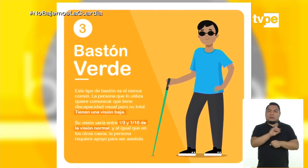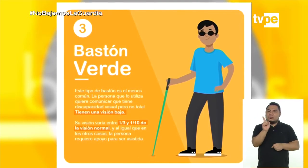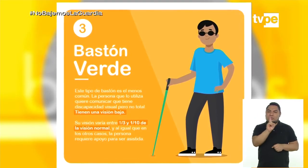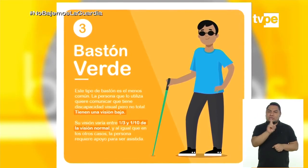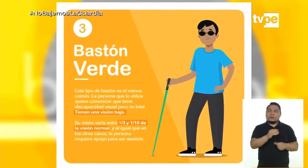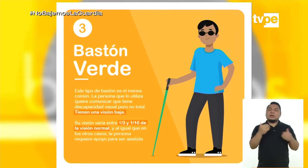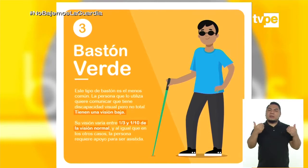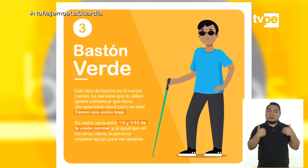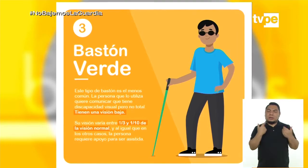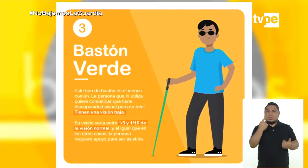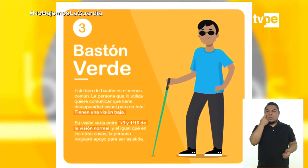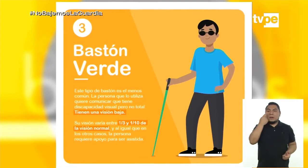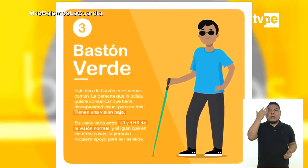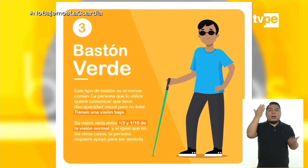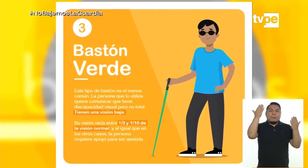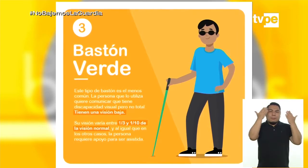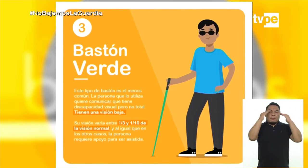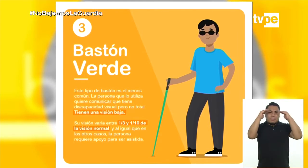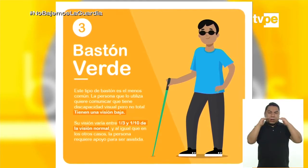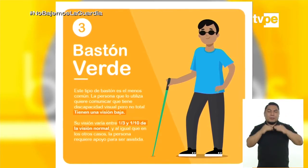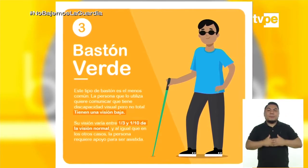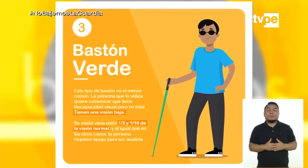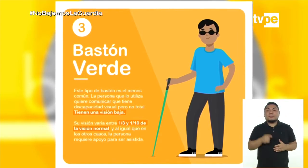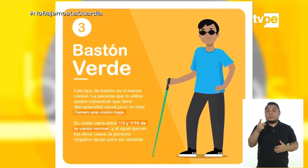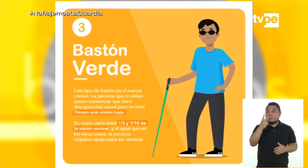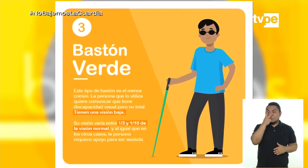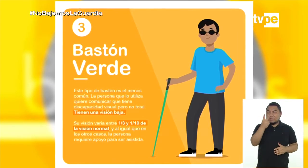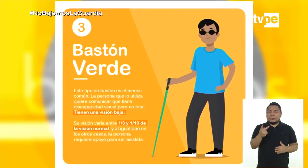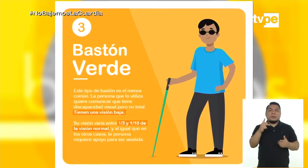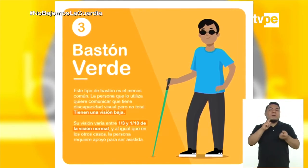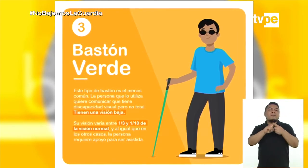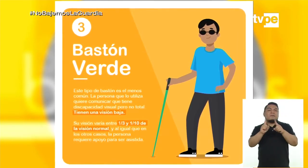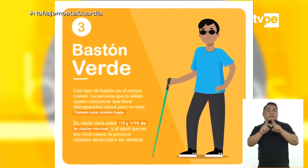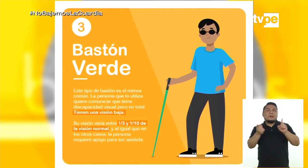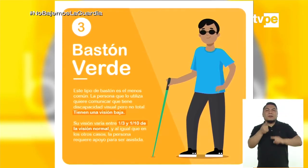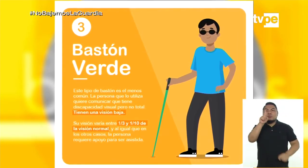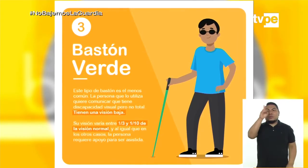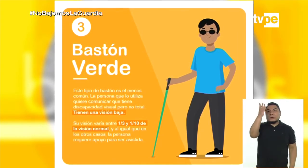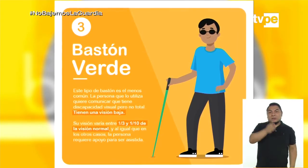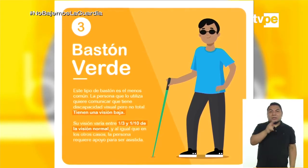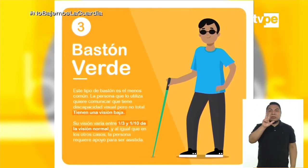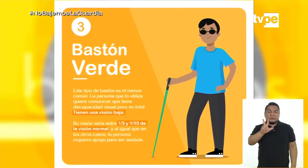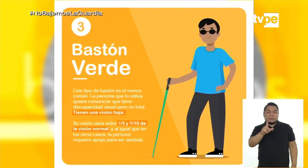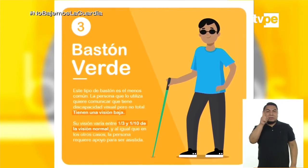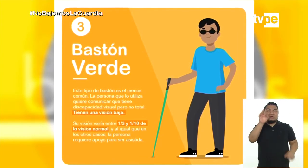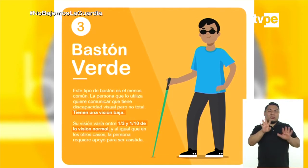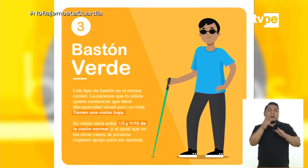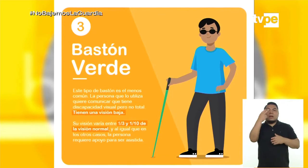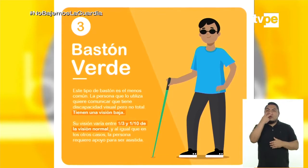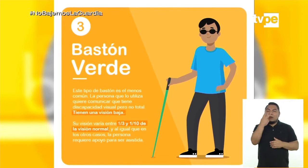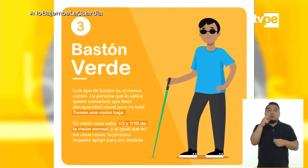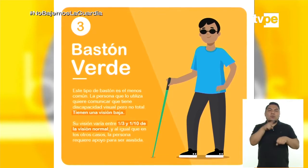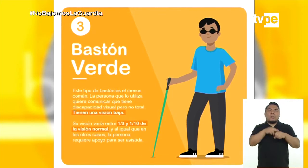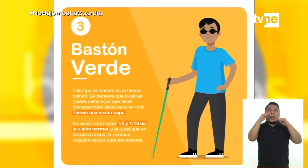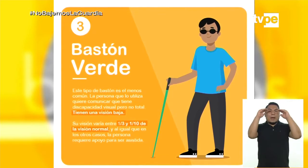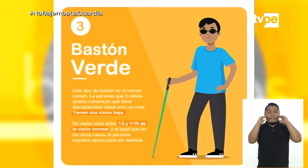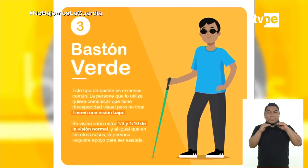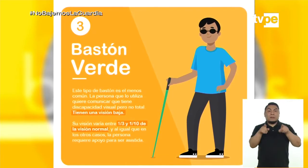visual, pero no total. Tiene una visión baja. Su visión varía entre un tercio y un décimo de la visión